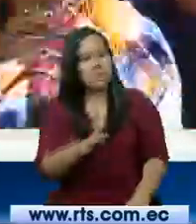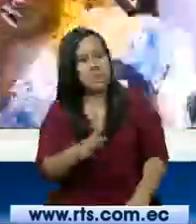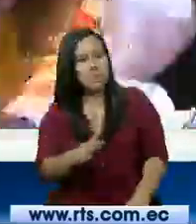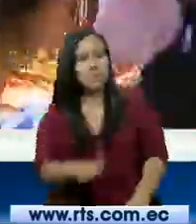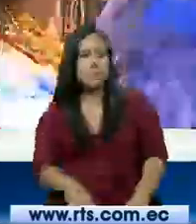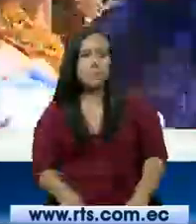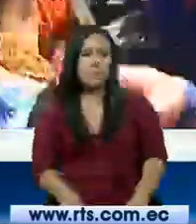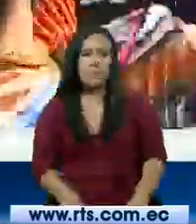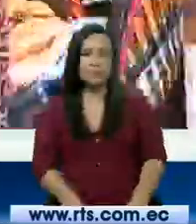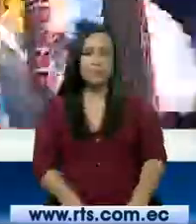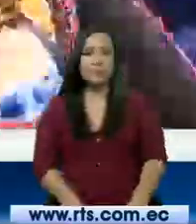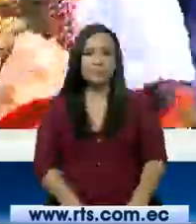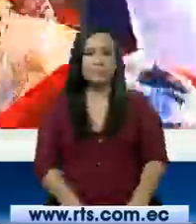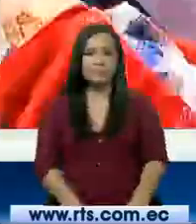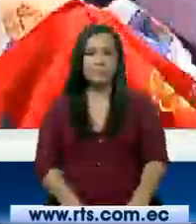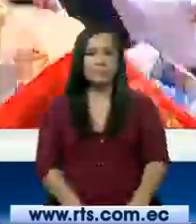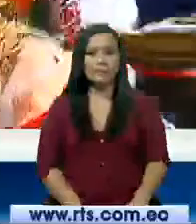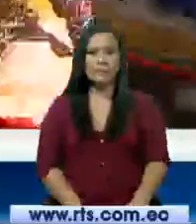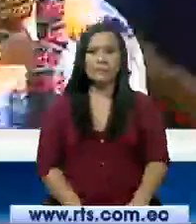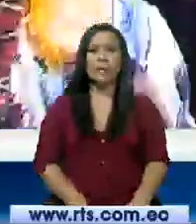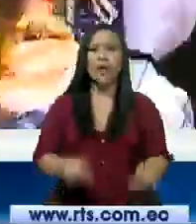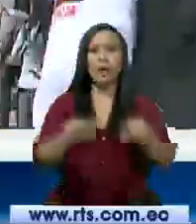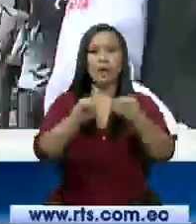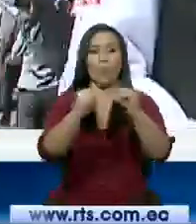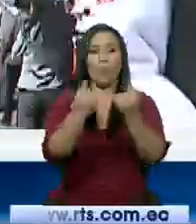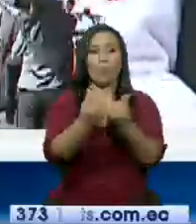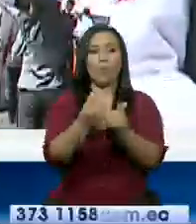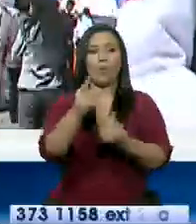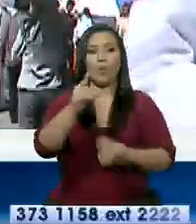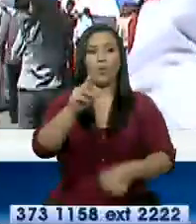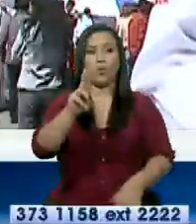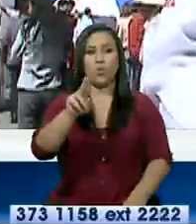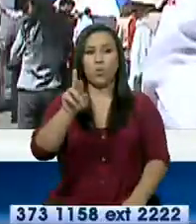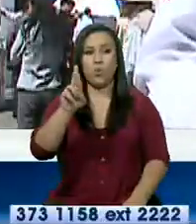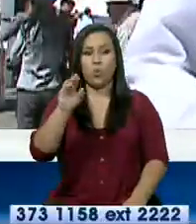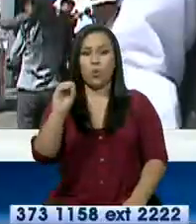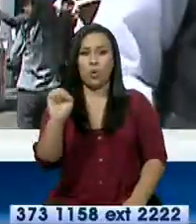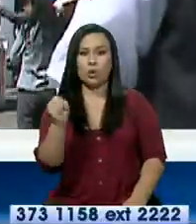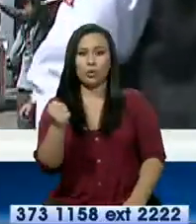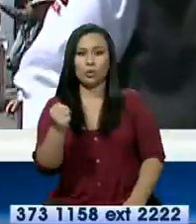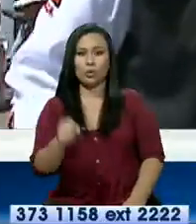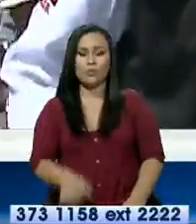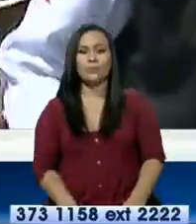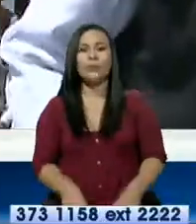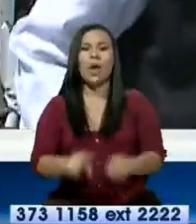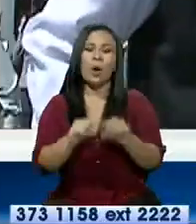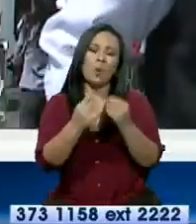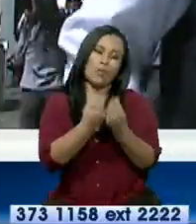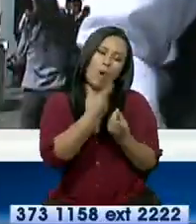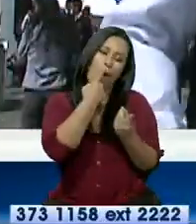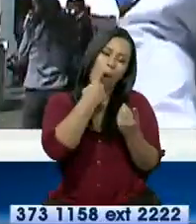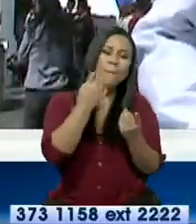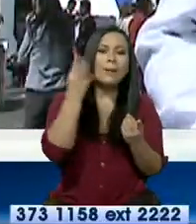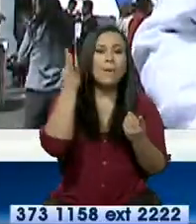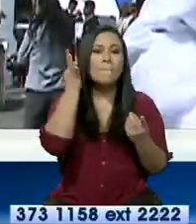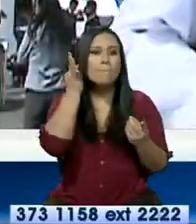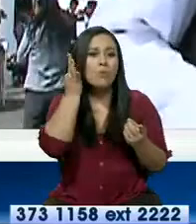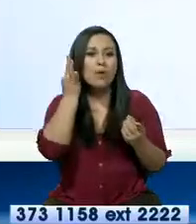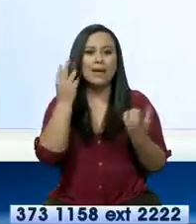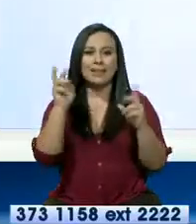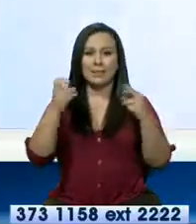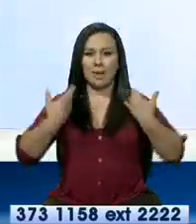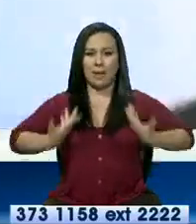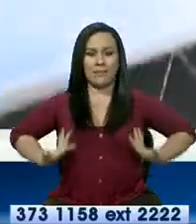llegar a conformarse el grupo de los duros. ¿Qué es lo que representa, tanto para hombres como para mujeres, el vestuario que